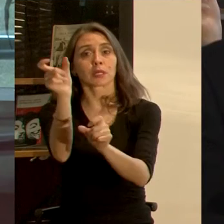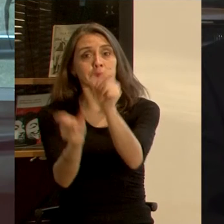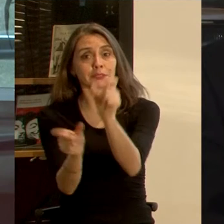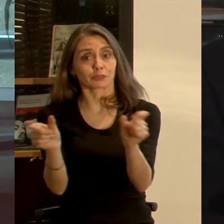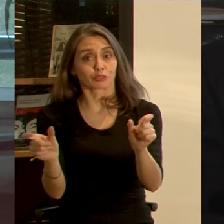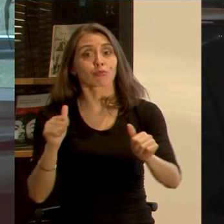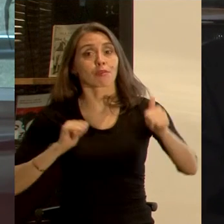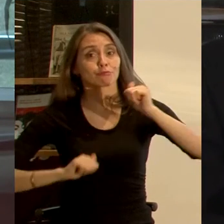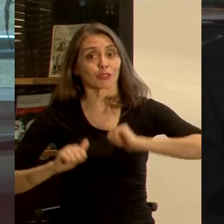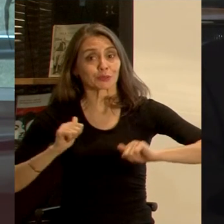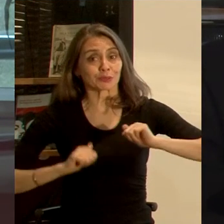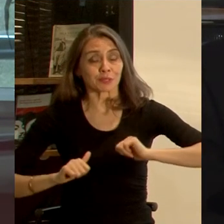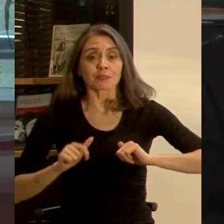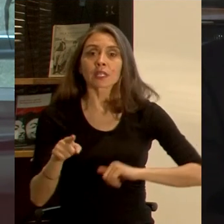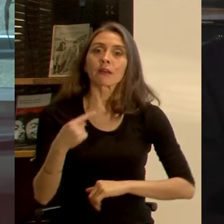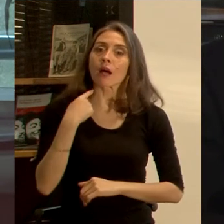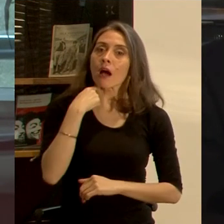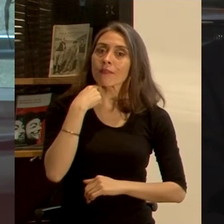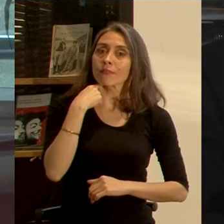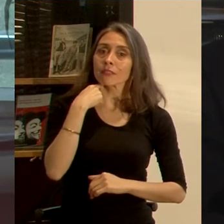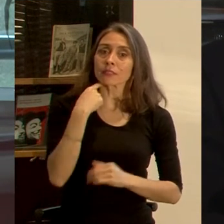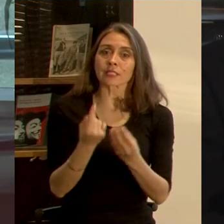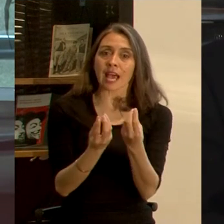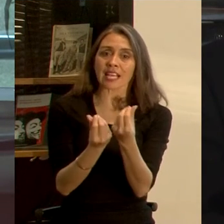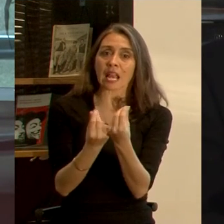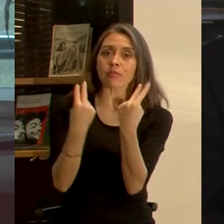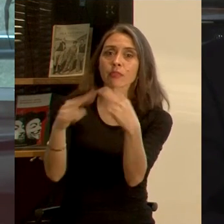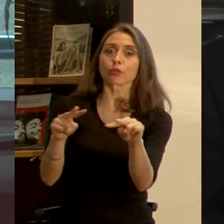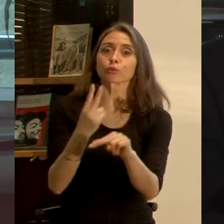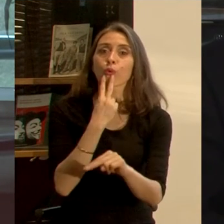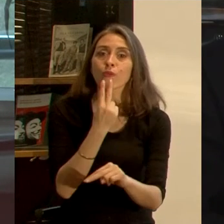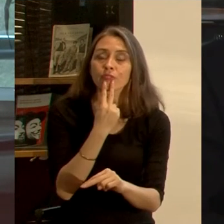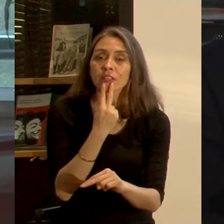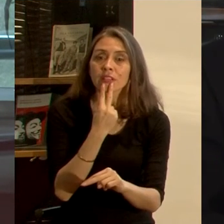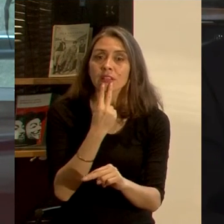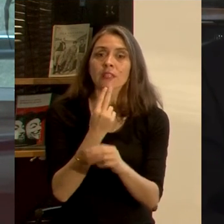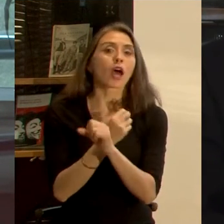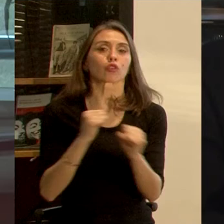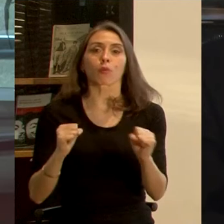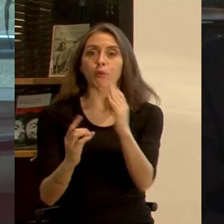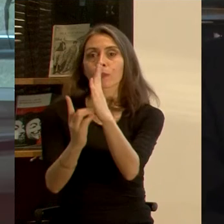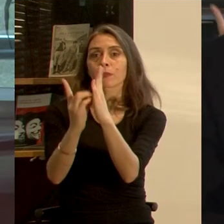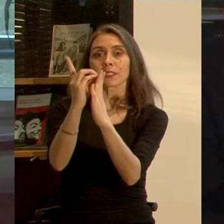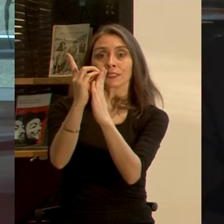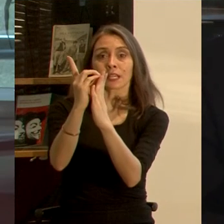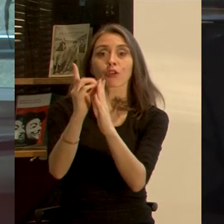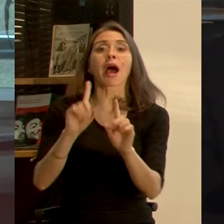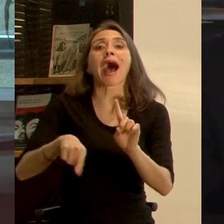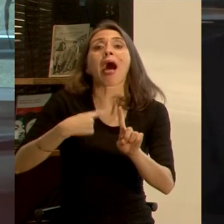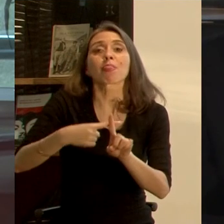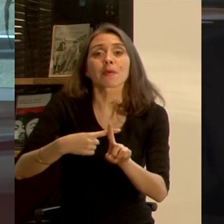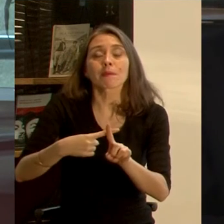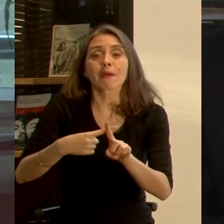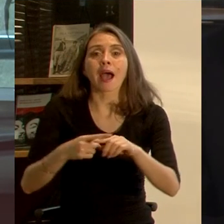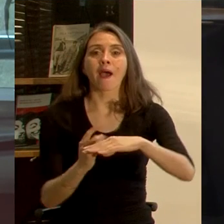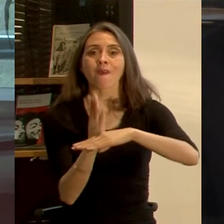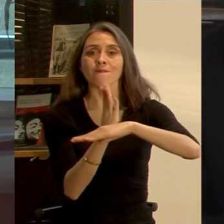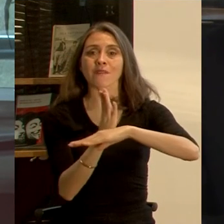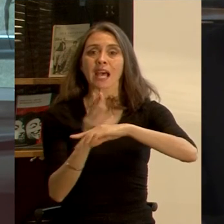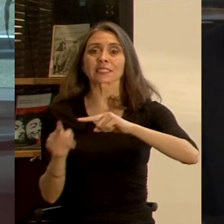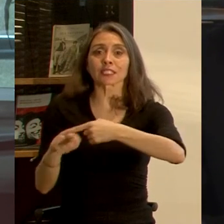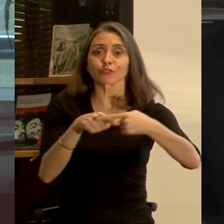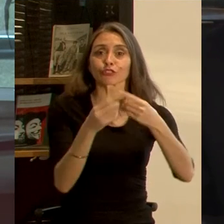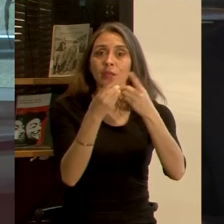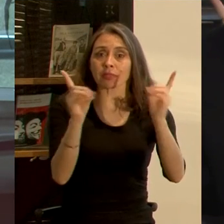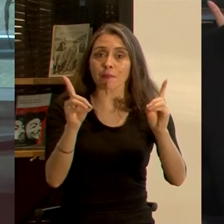población no solo afecta fuertemente la calidad de la vida y su posibilidad de desarrollo, sino que destruye las bases de una sociedad